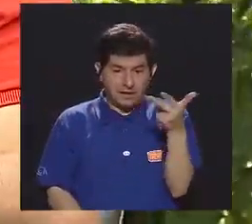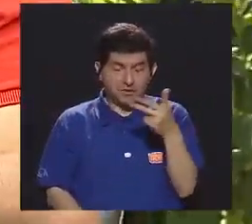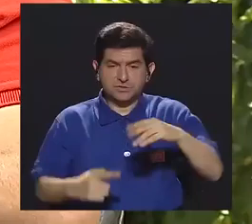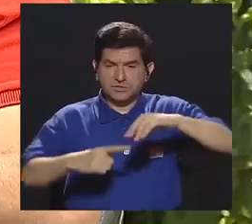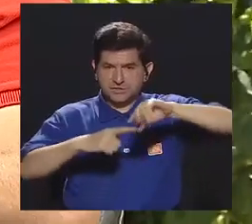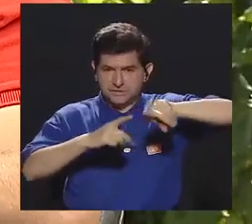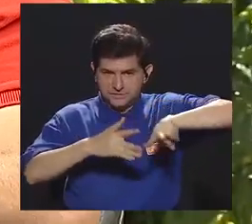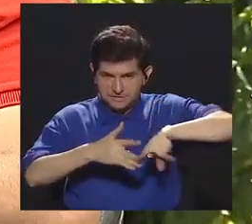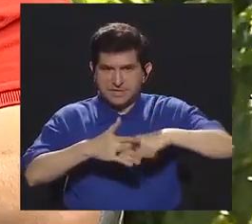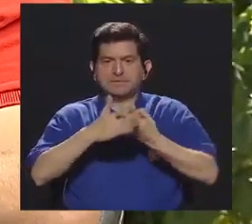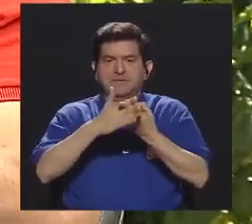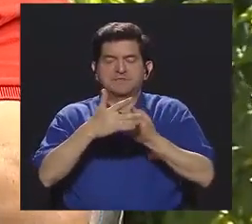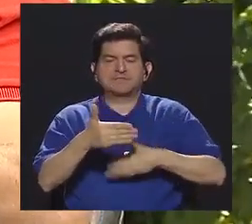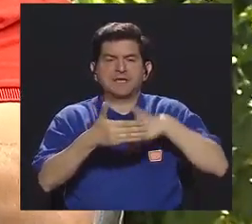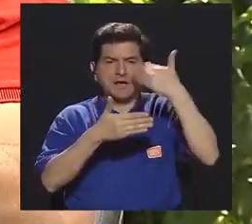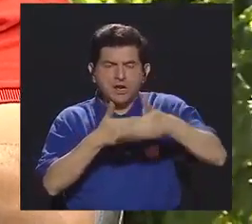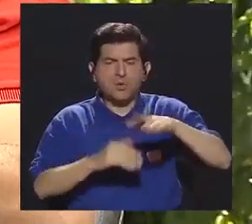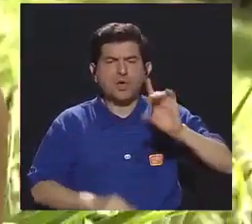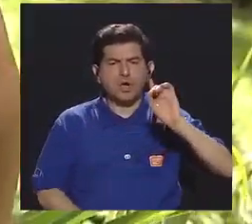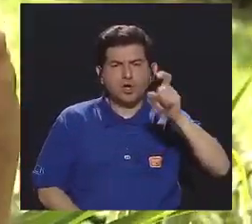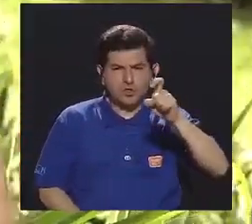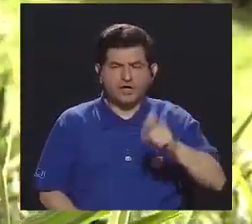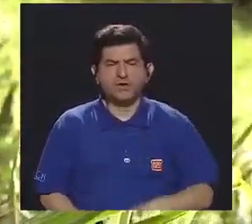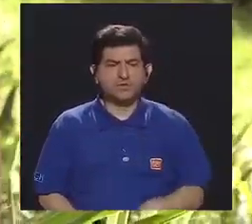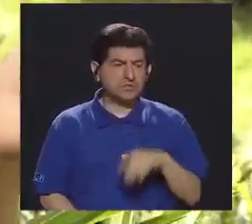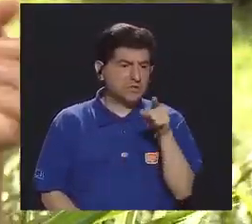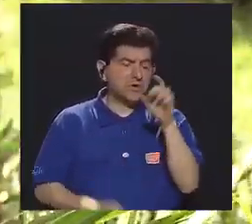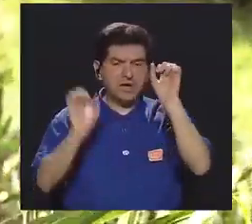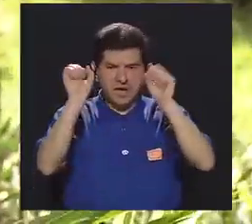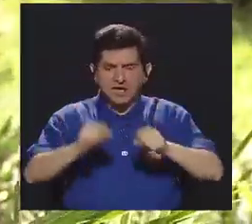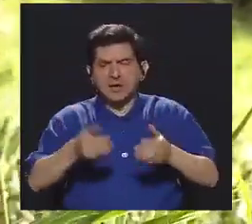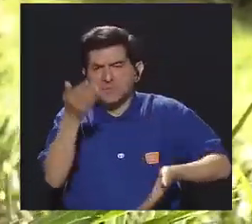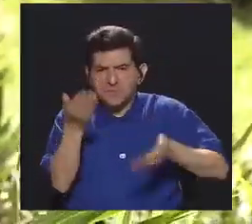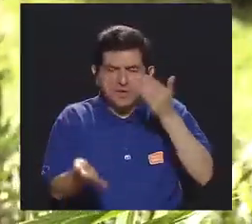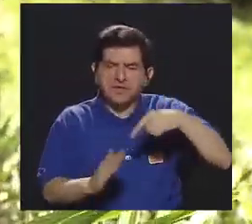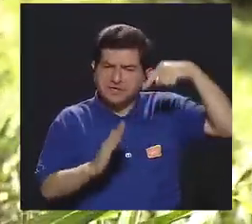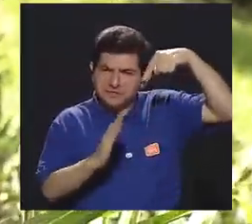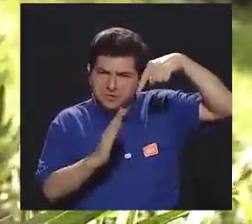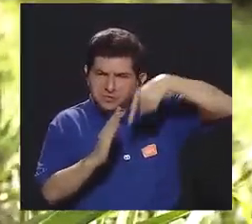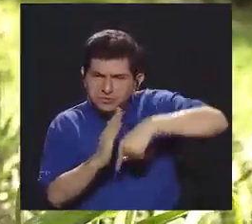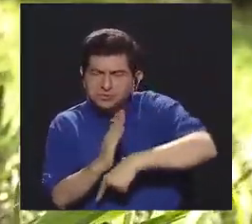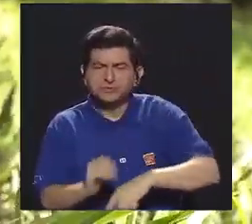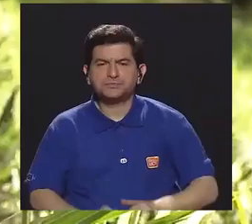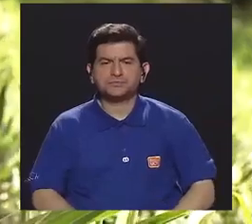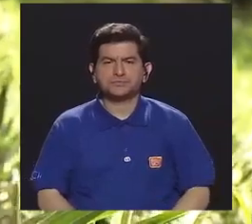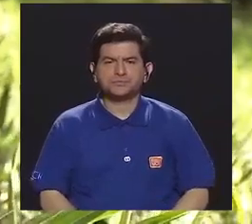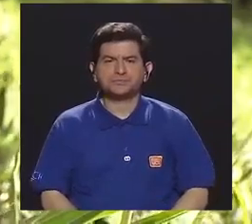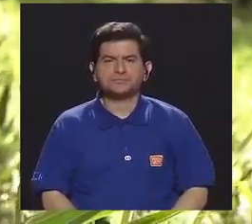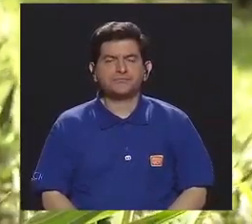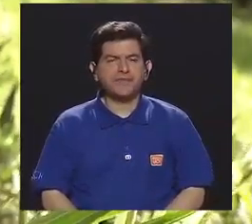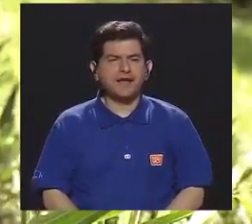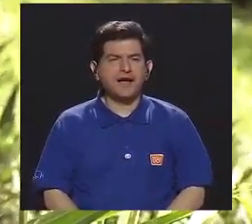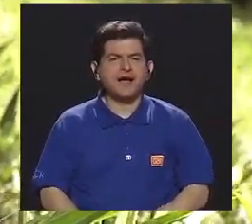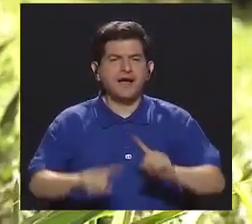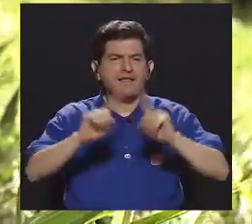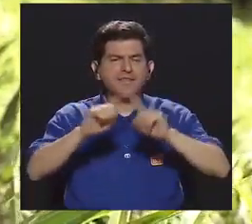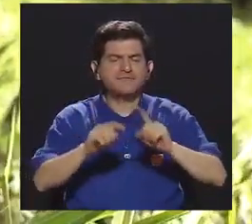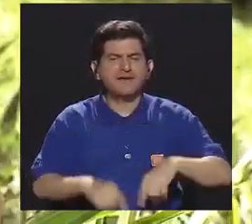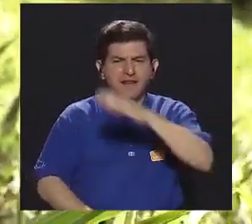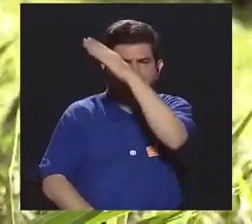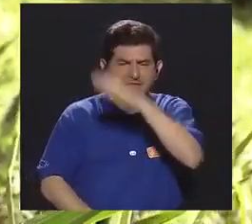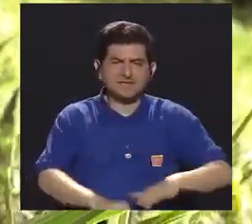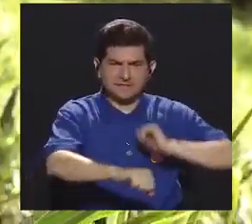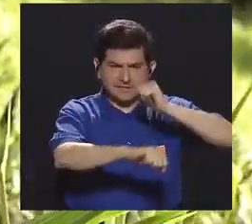En esos tres empezamos y ya luego poco a poco después de un diagnóstico que tal vez ahorita Carolina les profundiza más, se